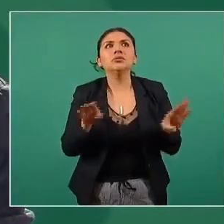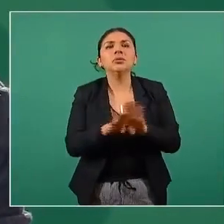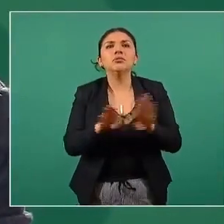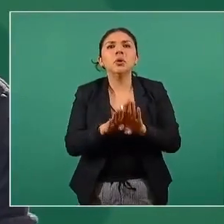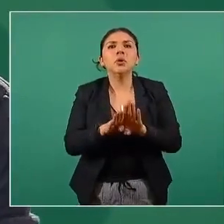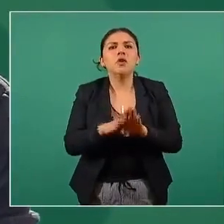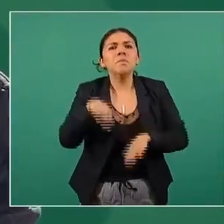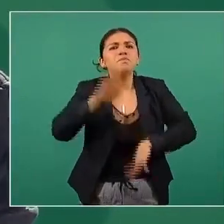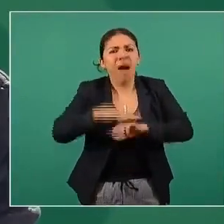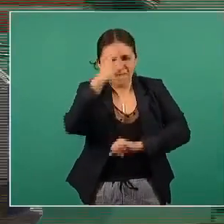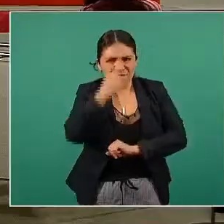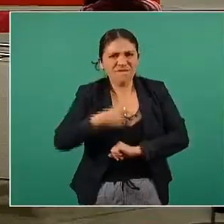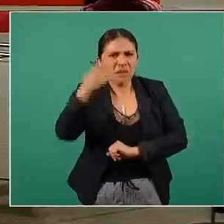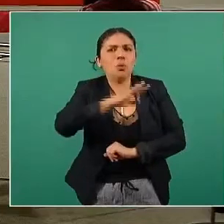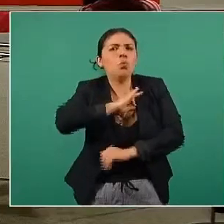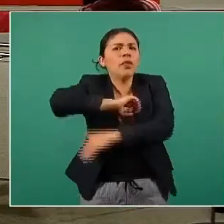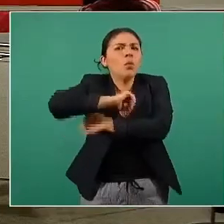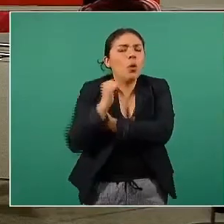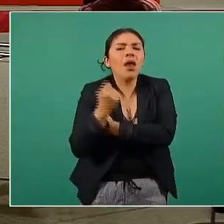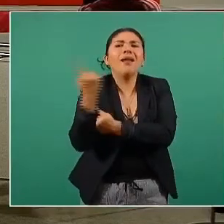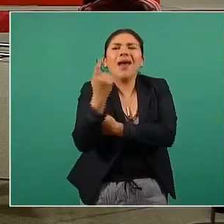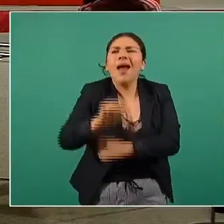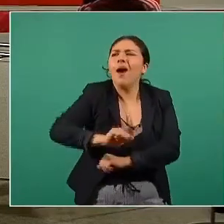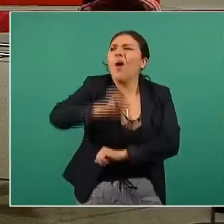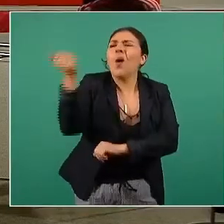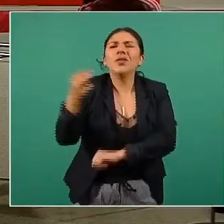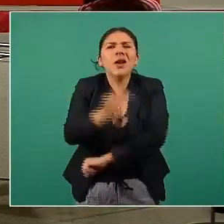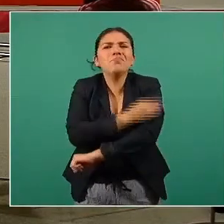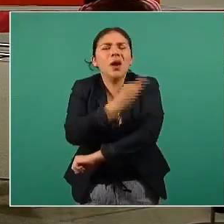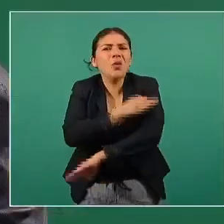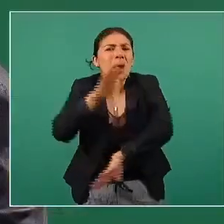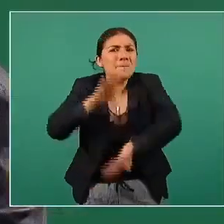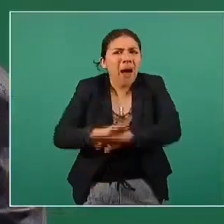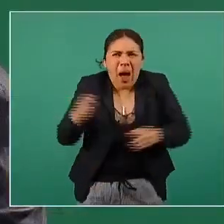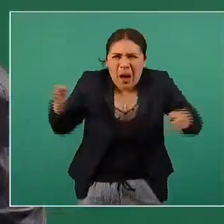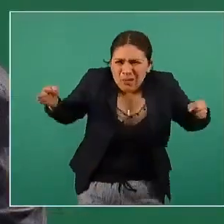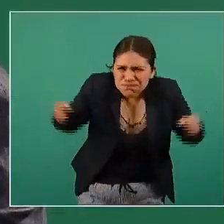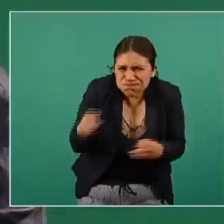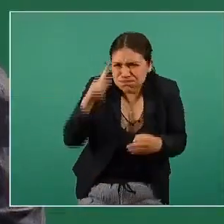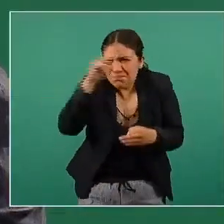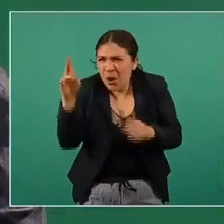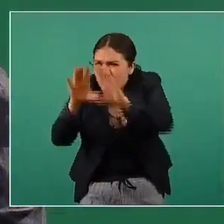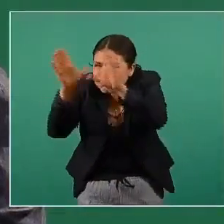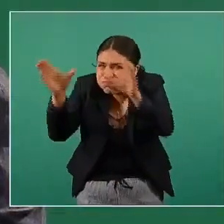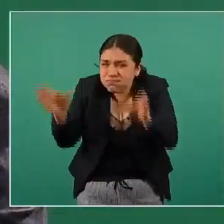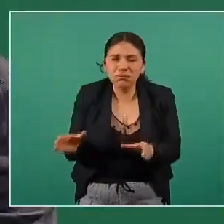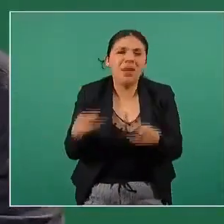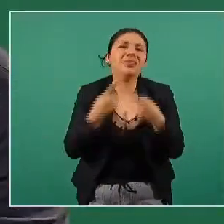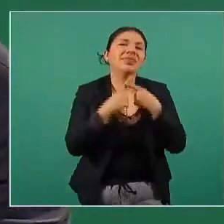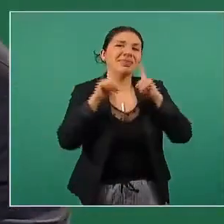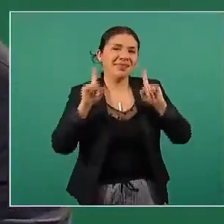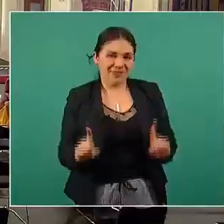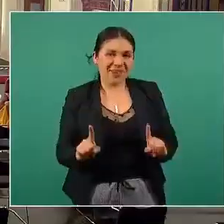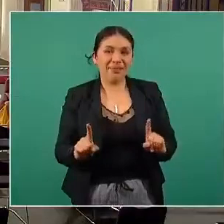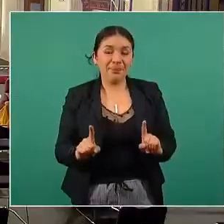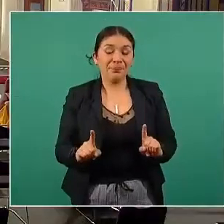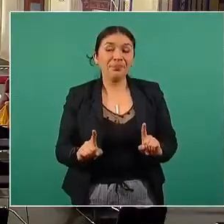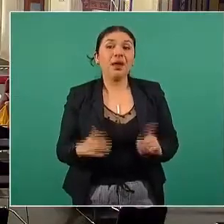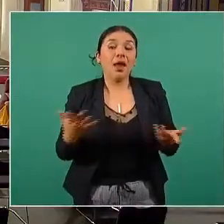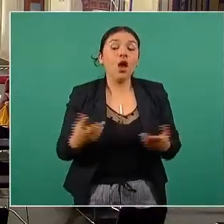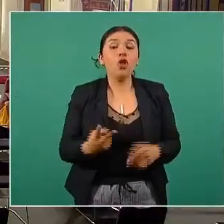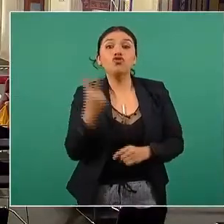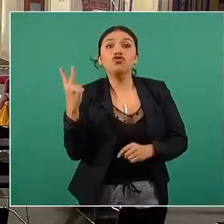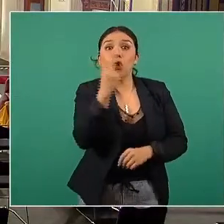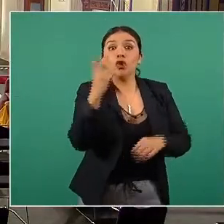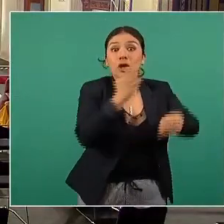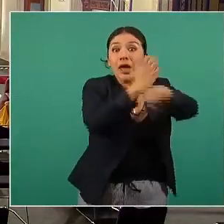relativamente fáciles comparadas con las vacunas que requieren ultracongelación avanzada en el caso de los dos